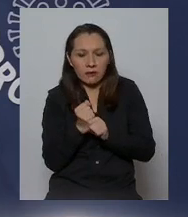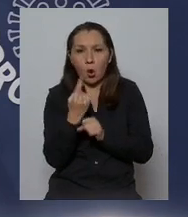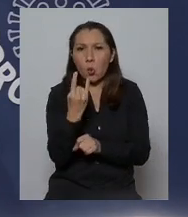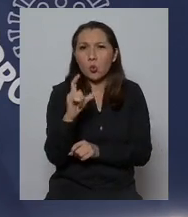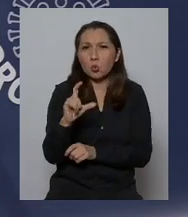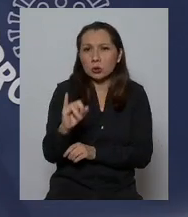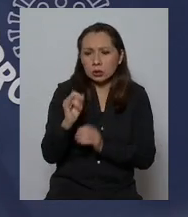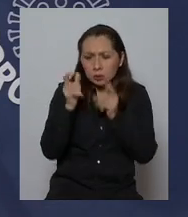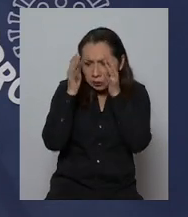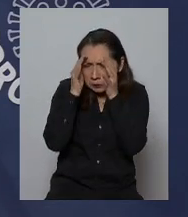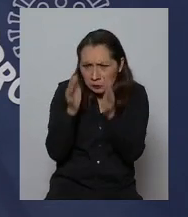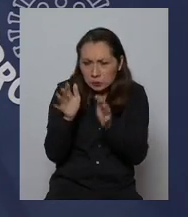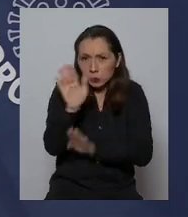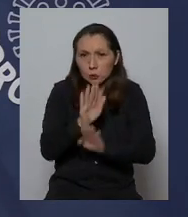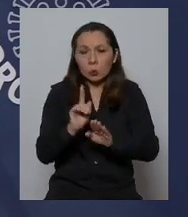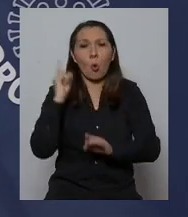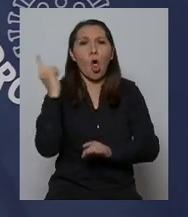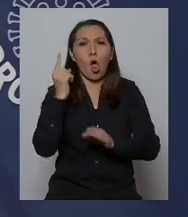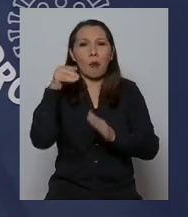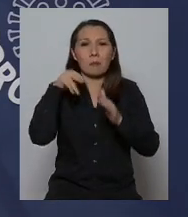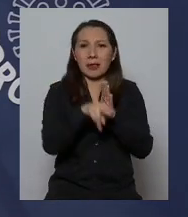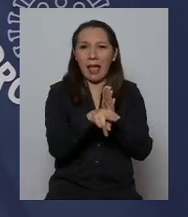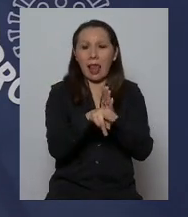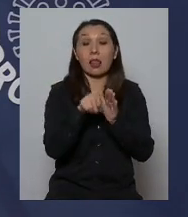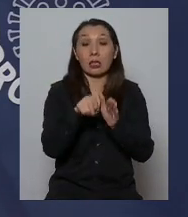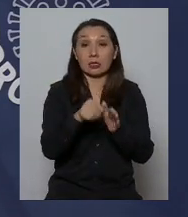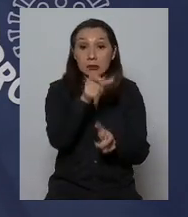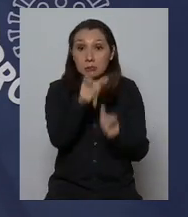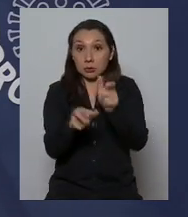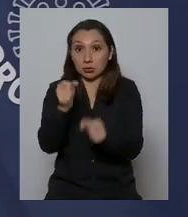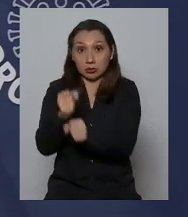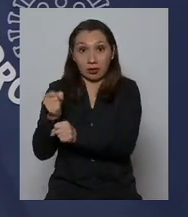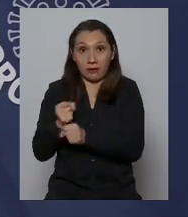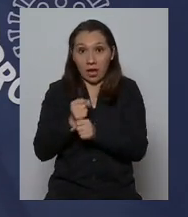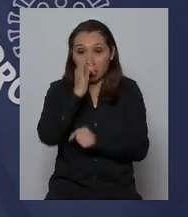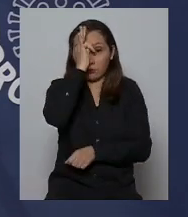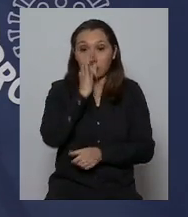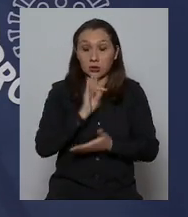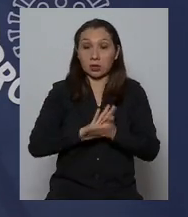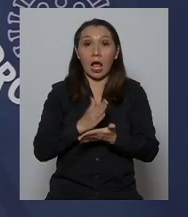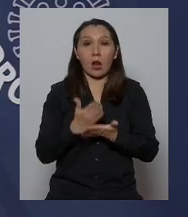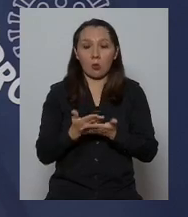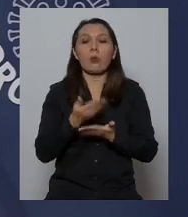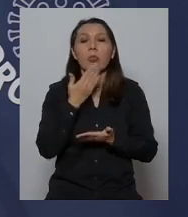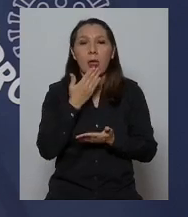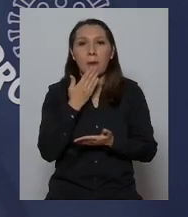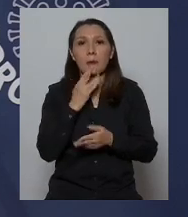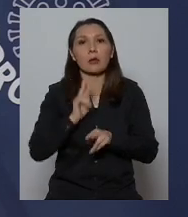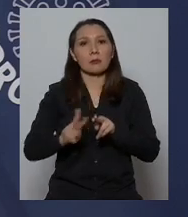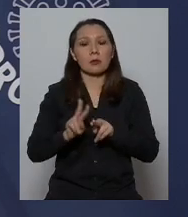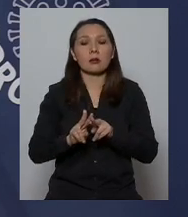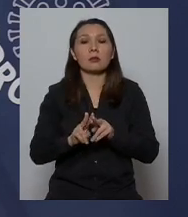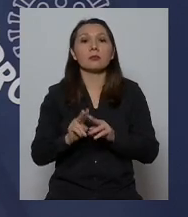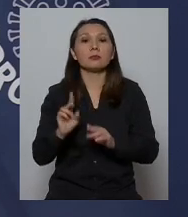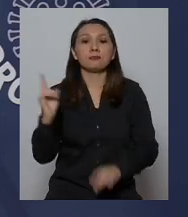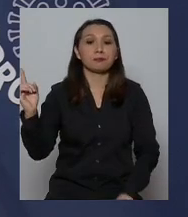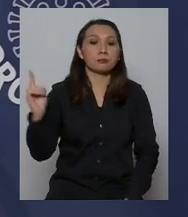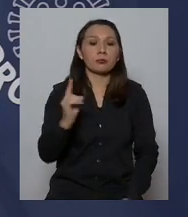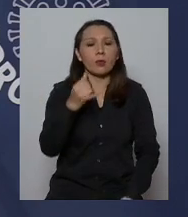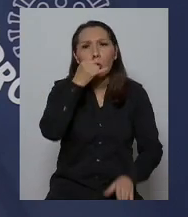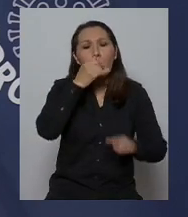intensivo, en una hospitalización general. A esos trabajadores de la salud les vamos a hacer exámenes